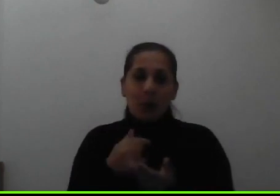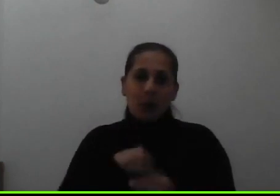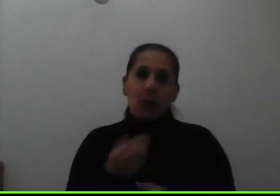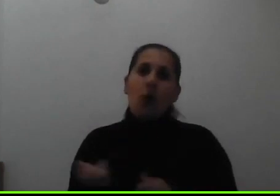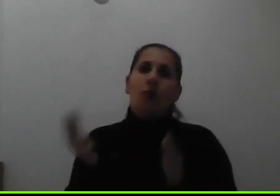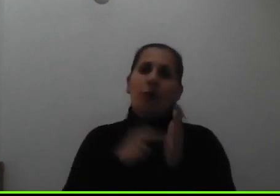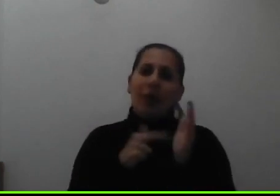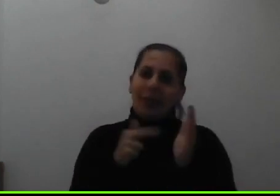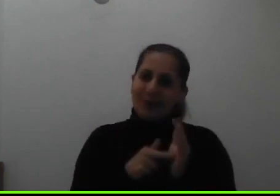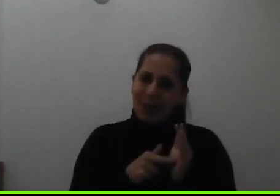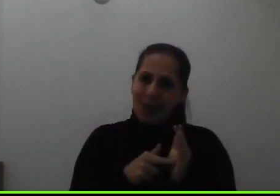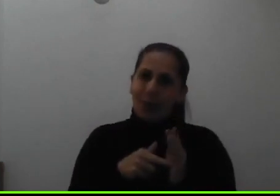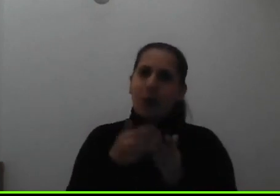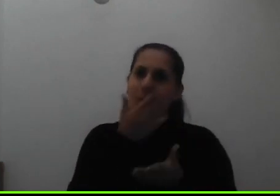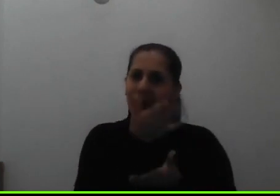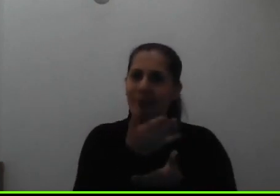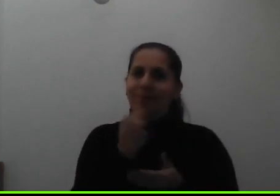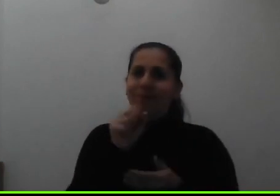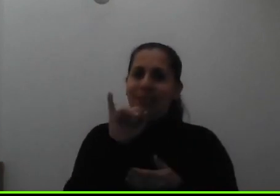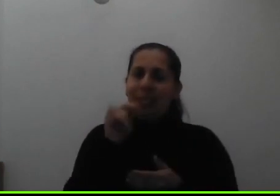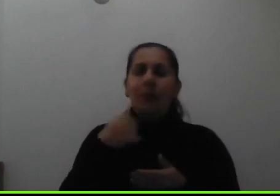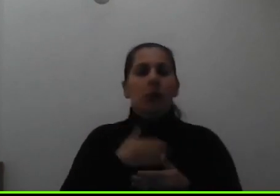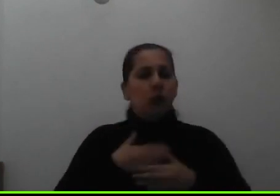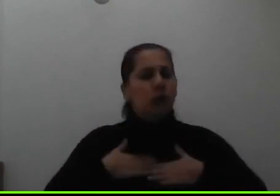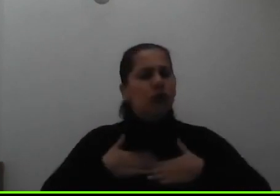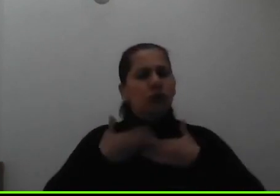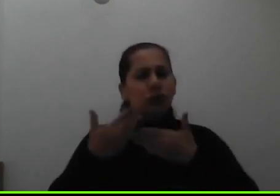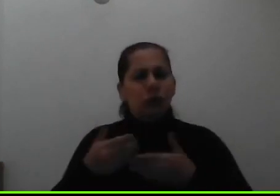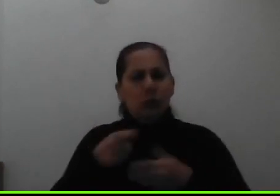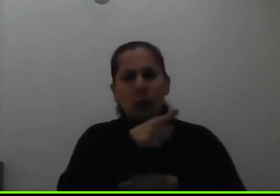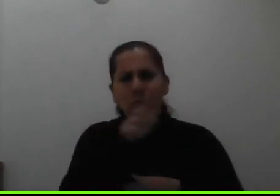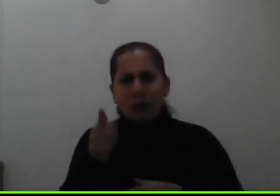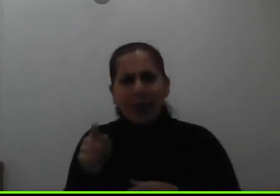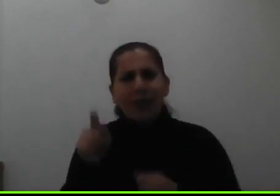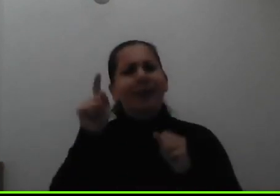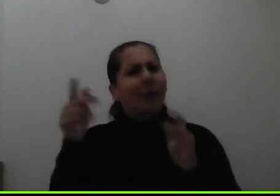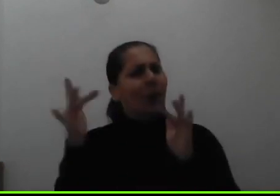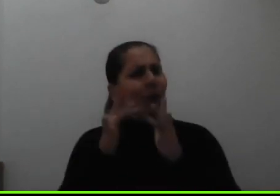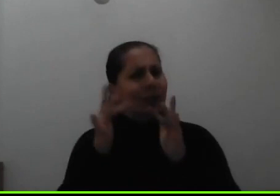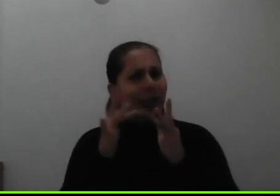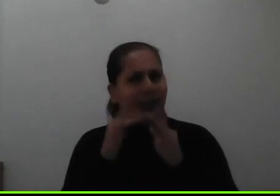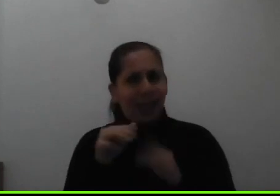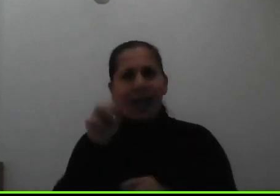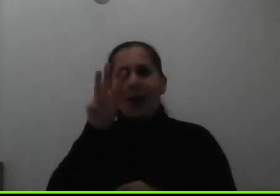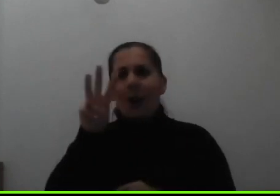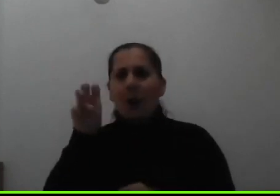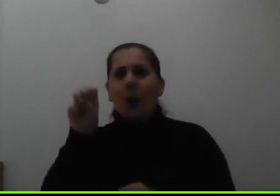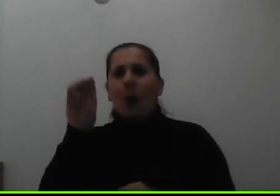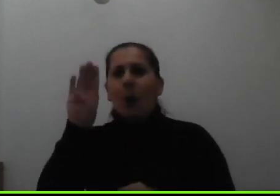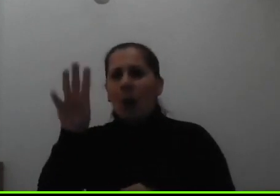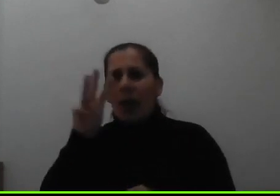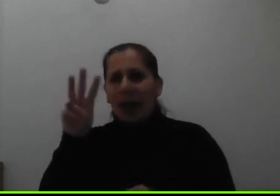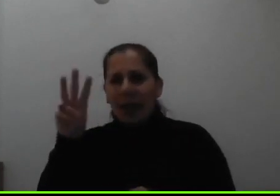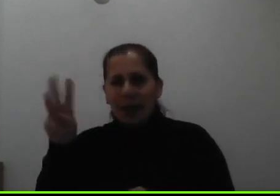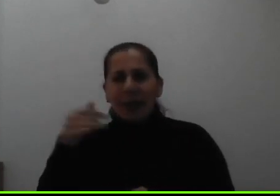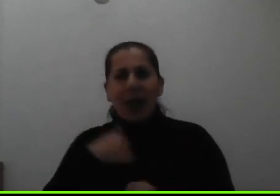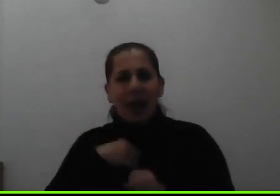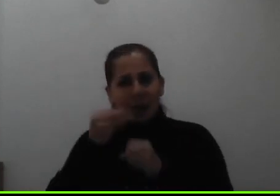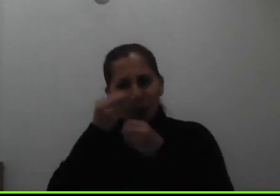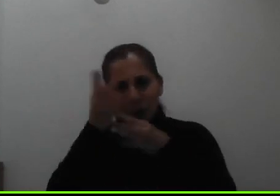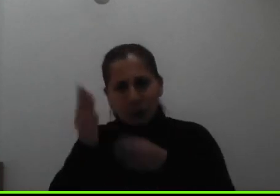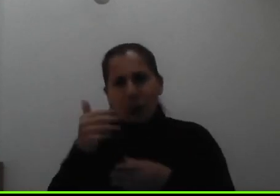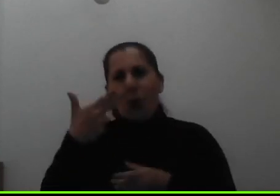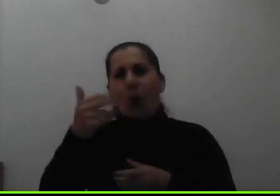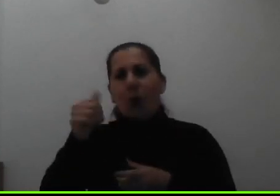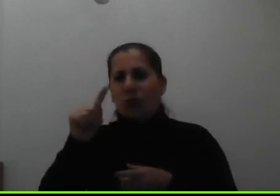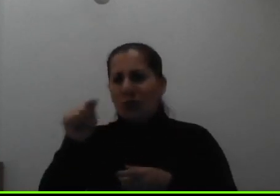Silvia estamos a disposición de ustedes no duden en contactarnos en la página web encuentran mucha información en el chat se la dejamos en la